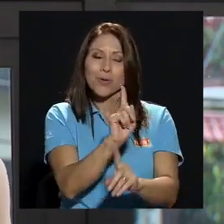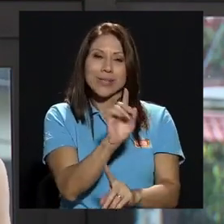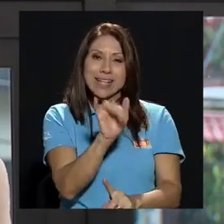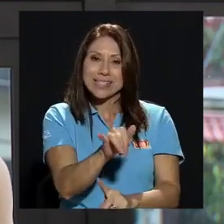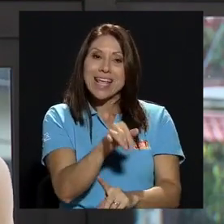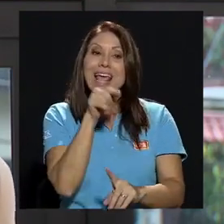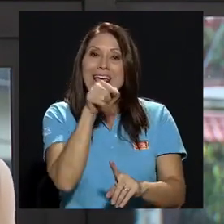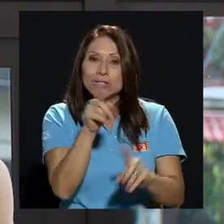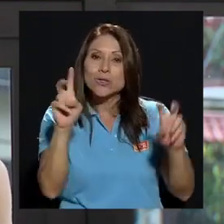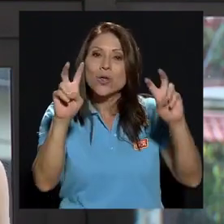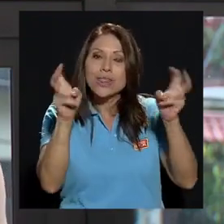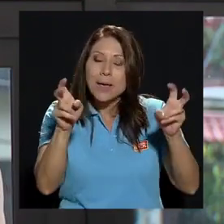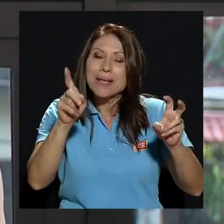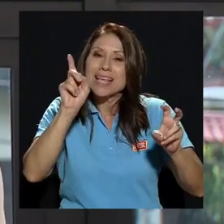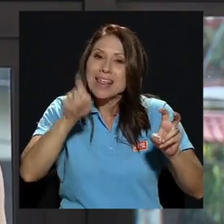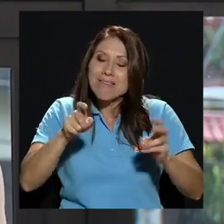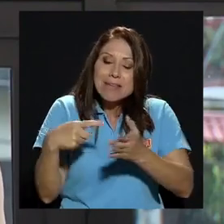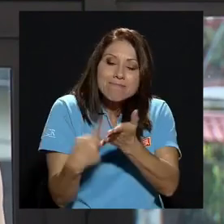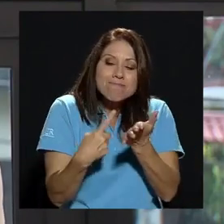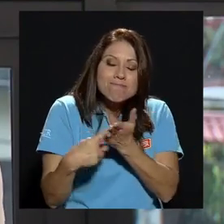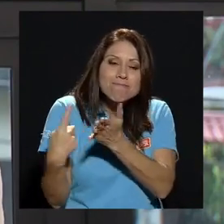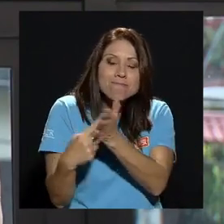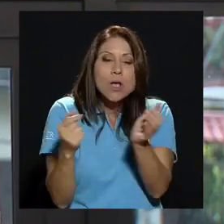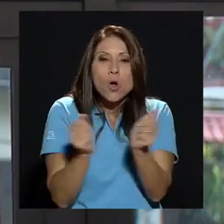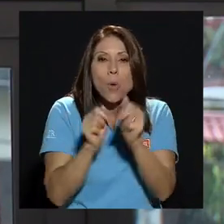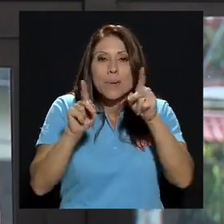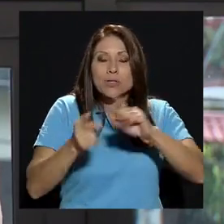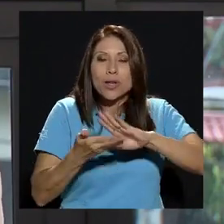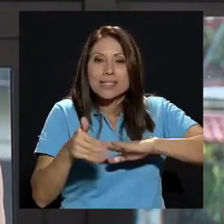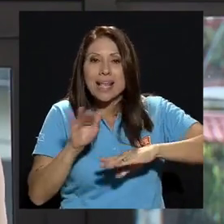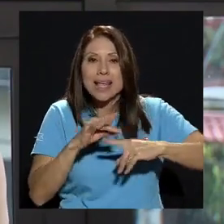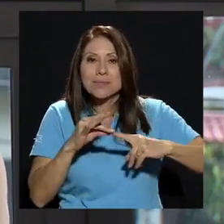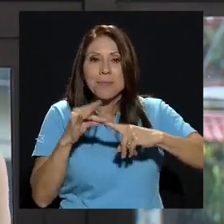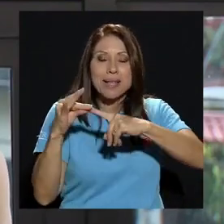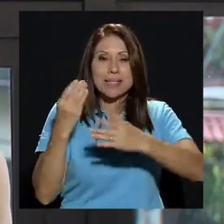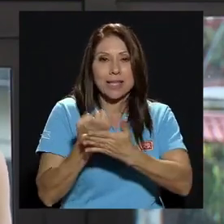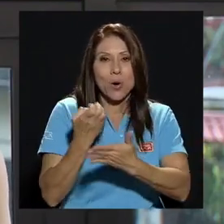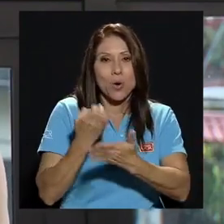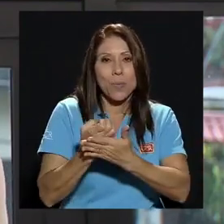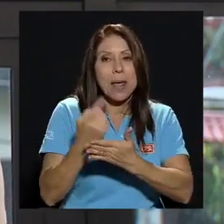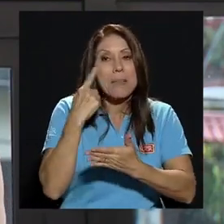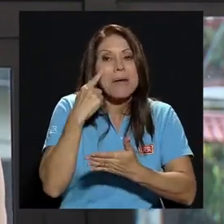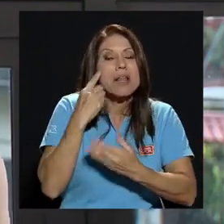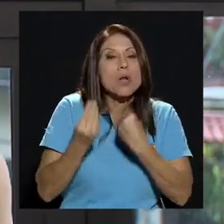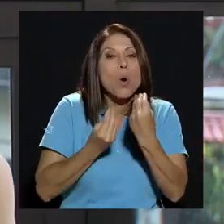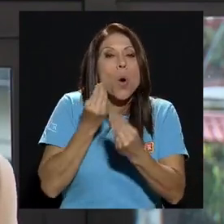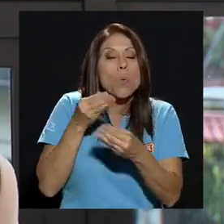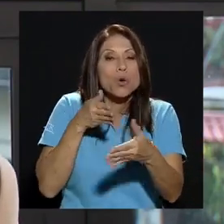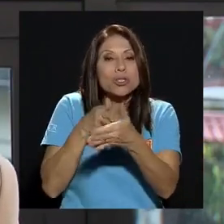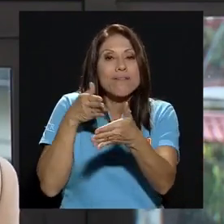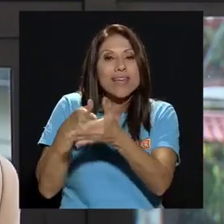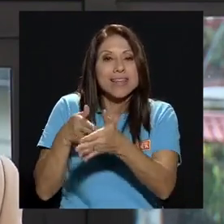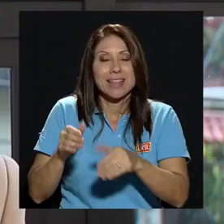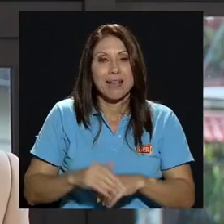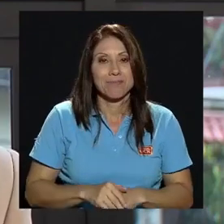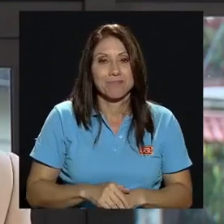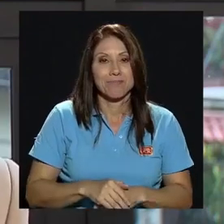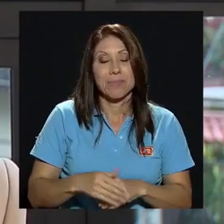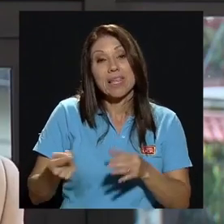con personas expertas digamos en economía para ver cómo nos afecta esto y a veces yo no sé si esto será